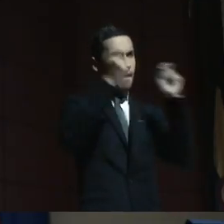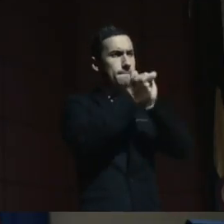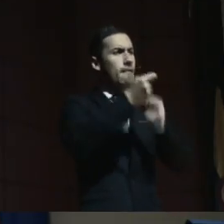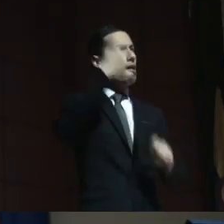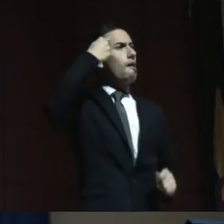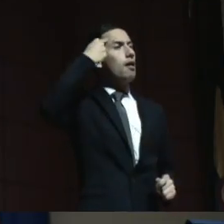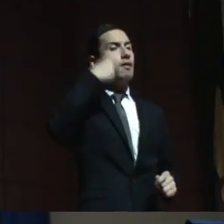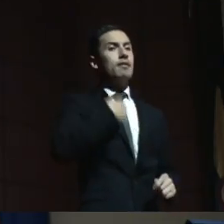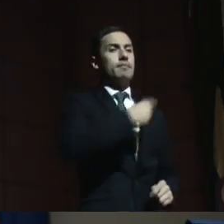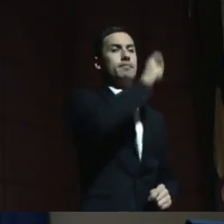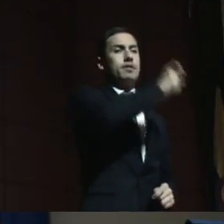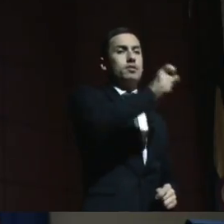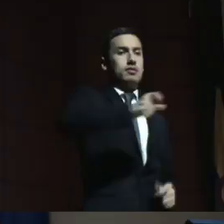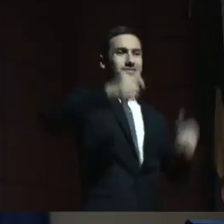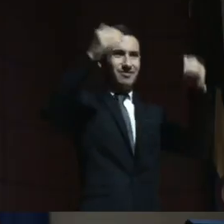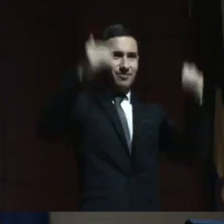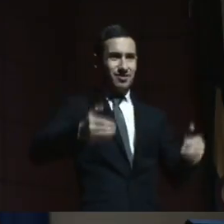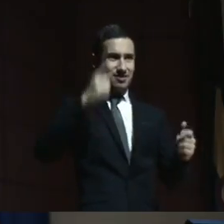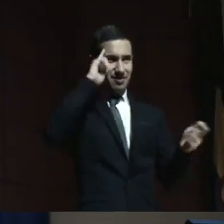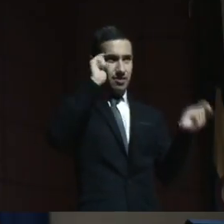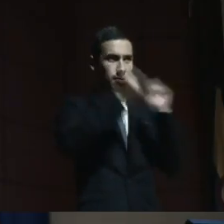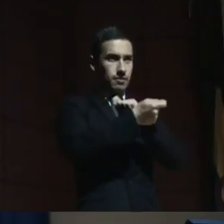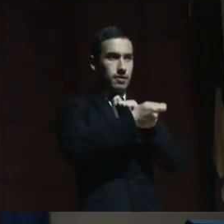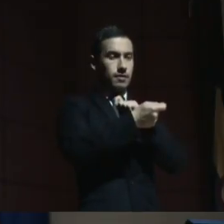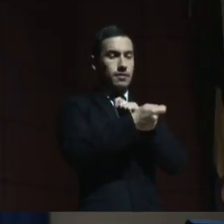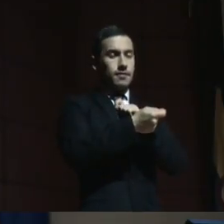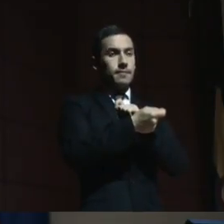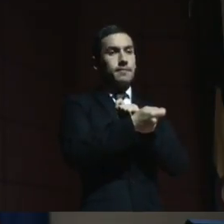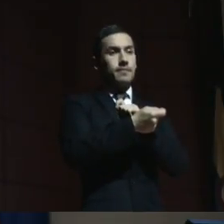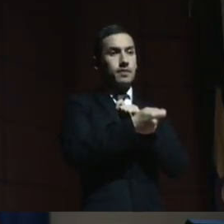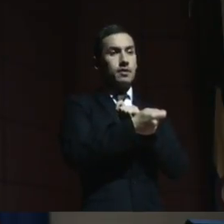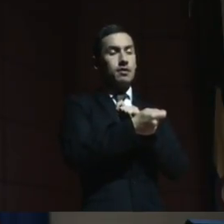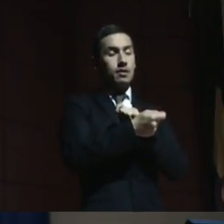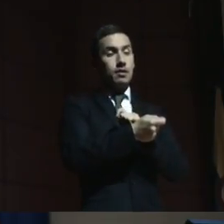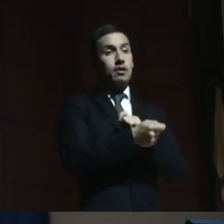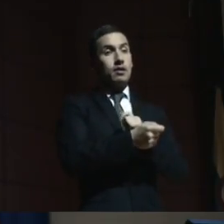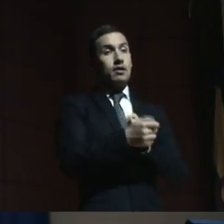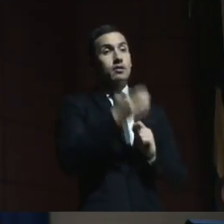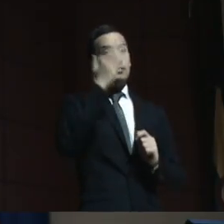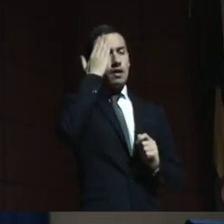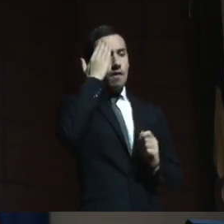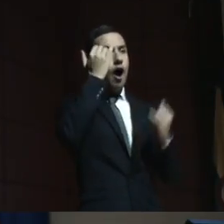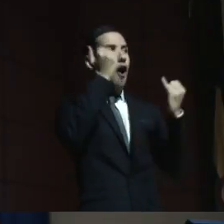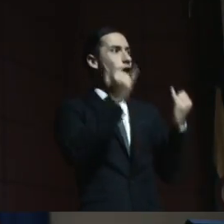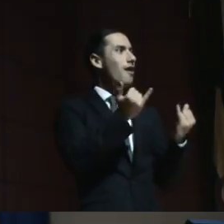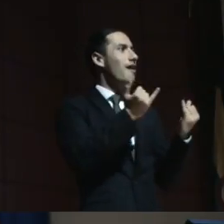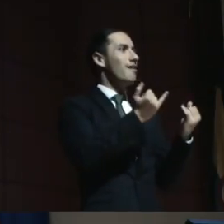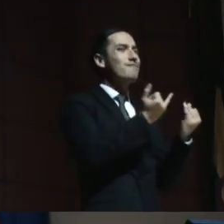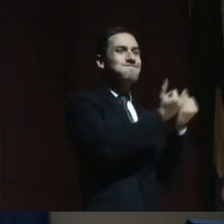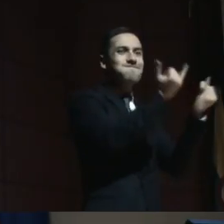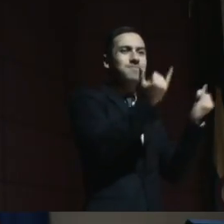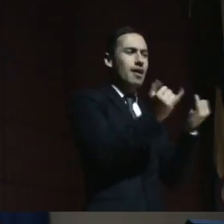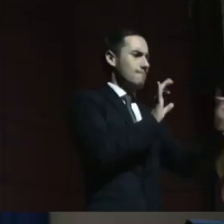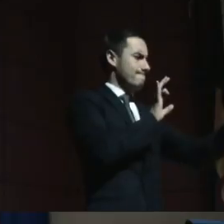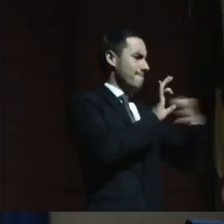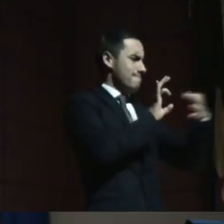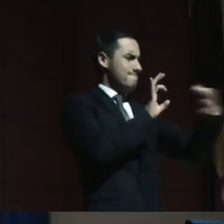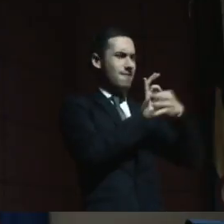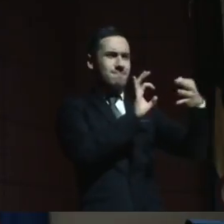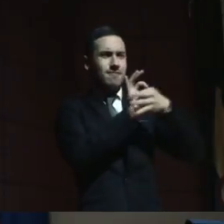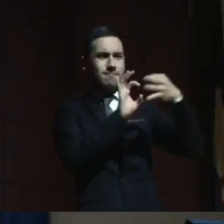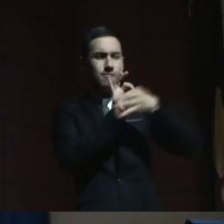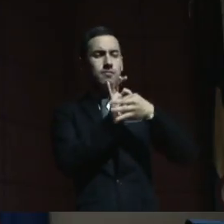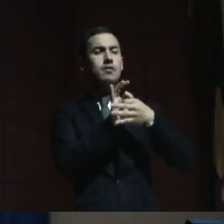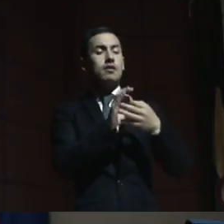sobre las personas con discapacidad. Y de esto, pues bueno, tenemos ya hoy muchos aliados y un trabajo